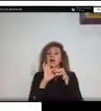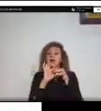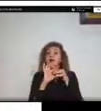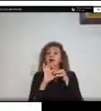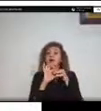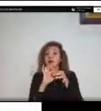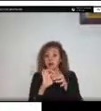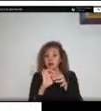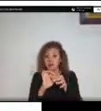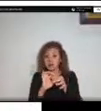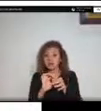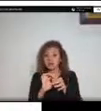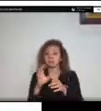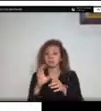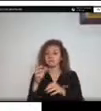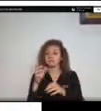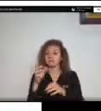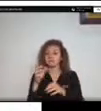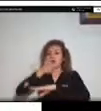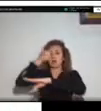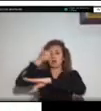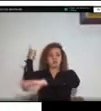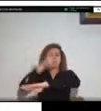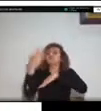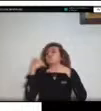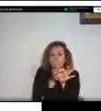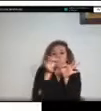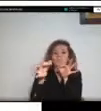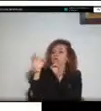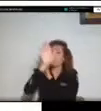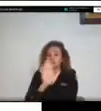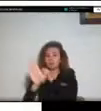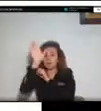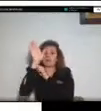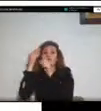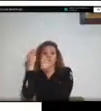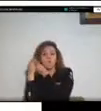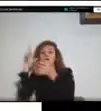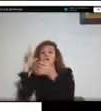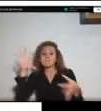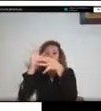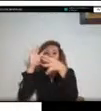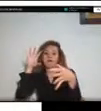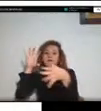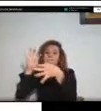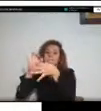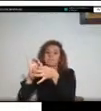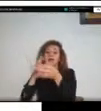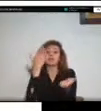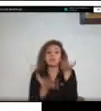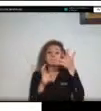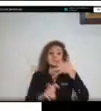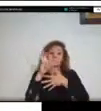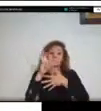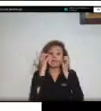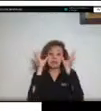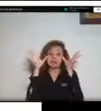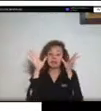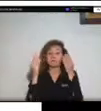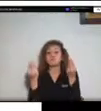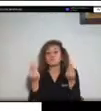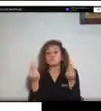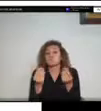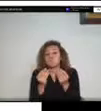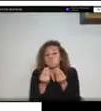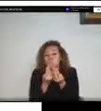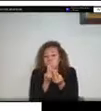municipales departamentales para la gestión de riesgo inclusive dependiendo del nivel de la emergencia procedemos a hacer una activación y una articulación con